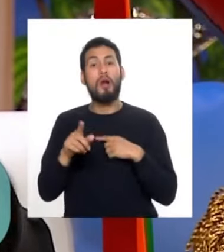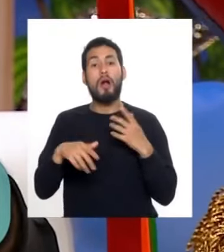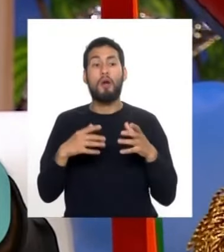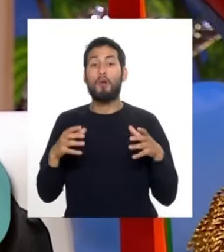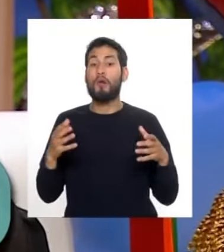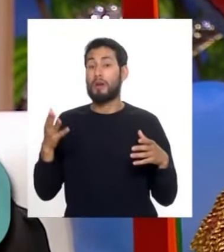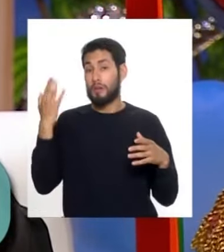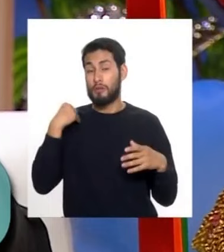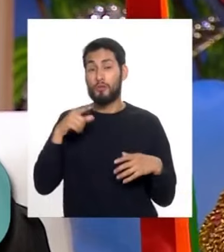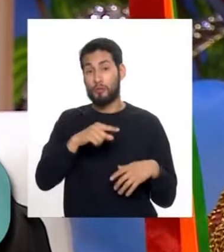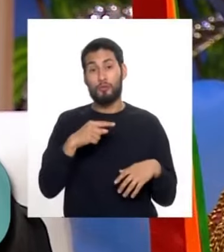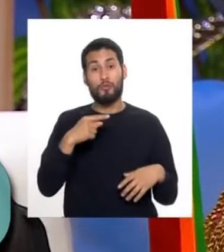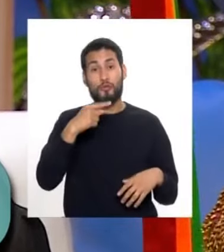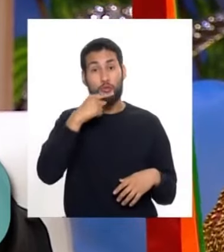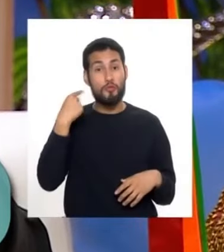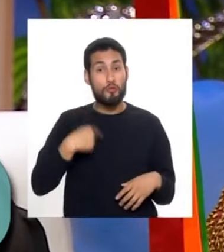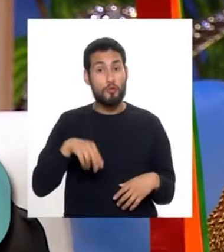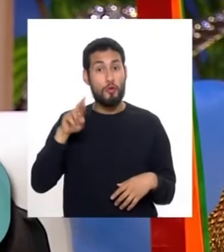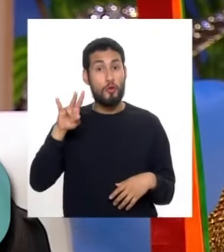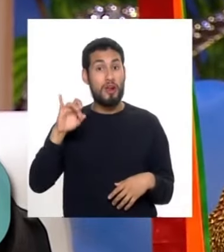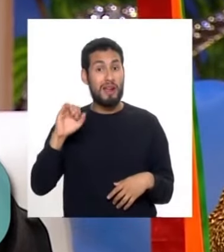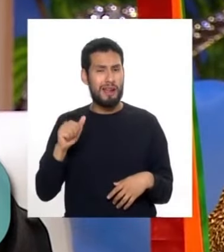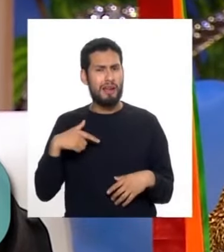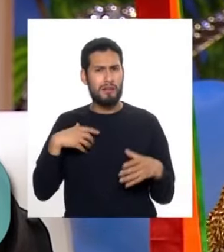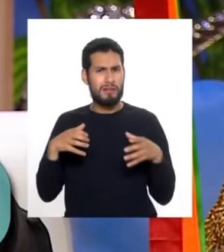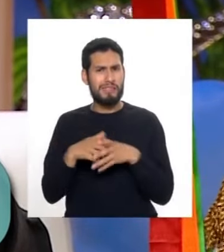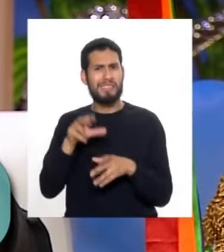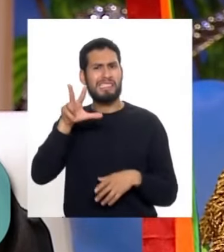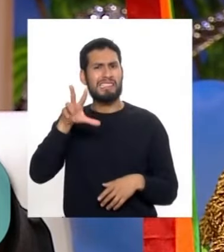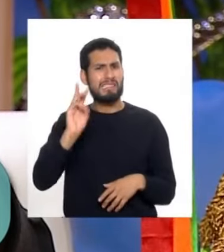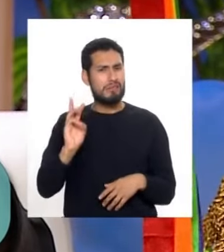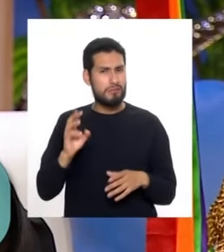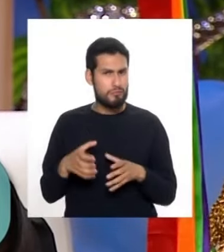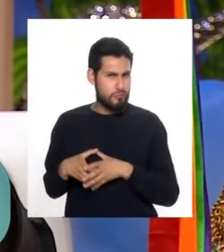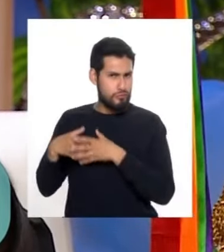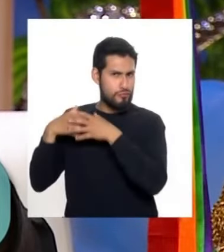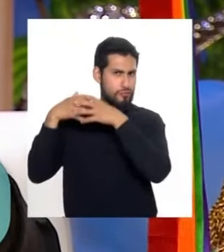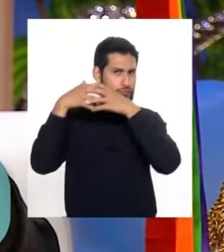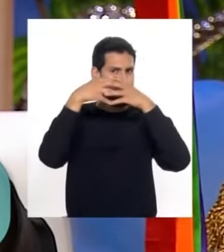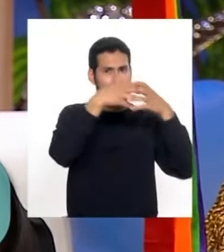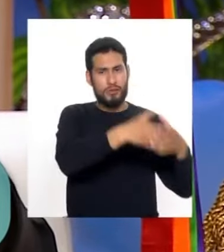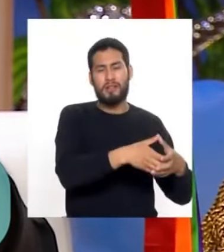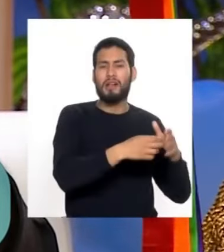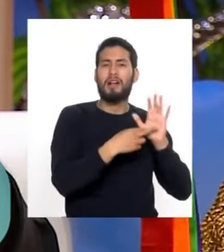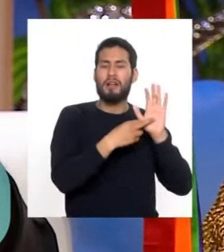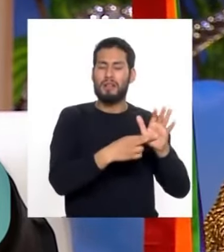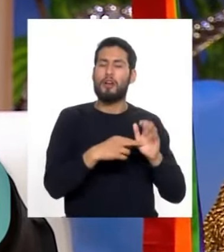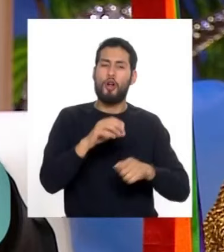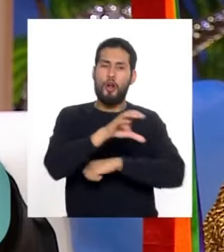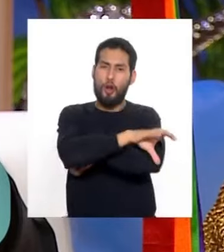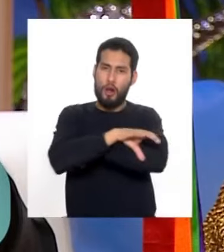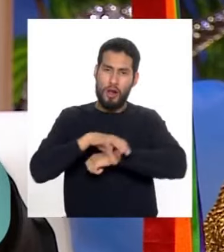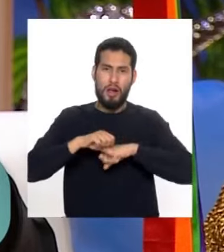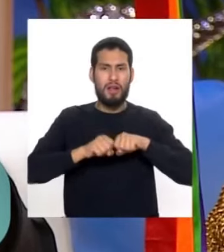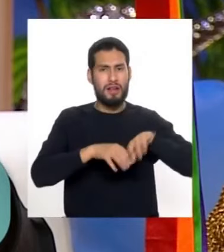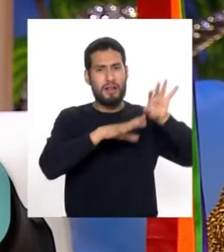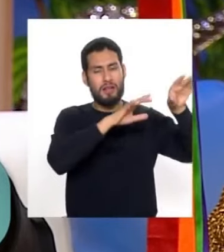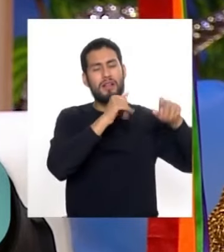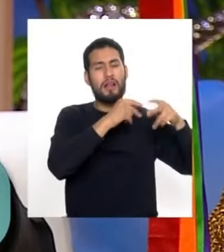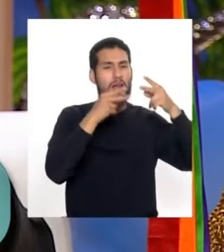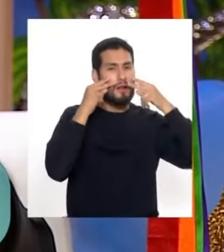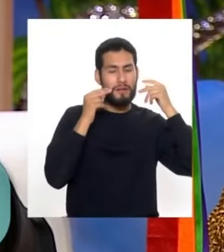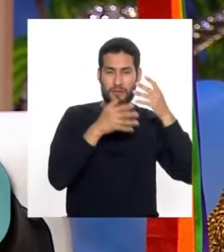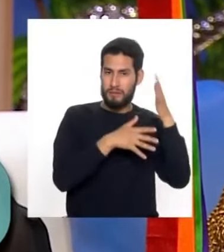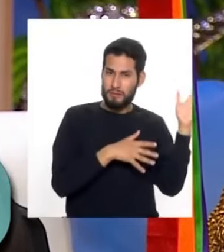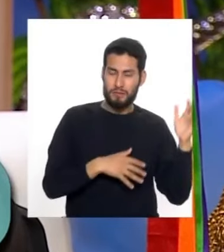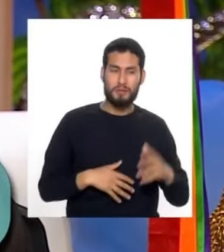al Festival de Rusia, en las folcloreadas, que hemos sido 36 personas, ¿no? Representando lo que es la costa, la sierra y la Amazonía, ¿no?